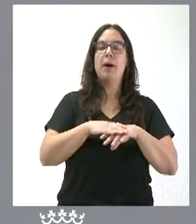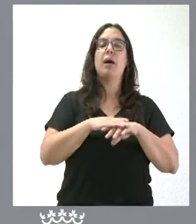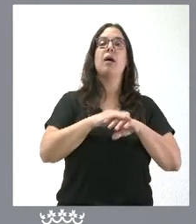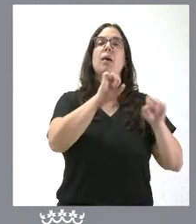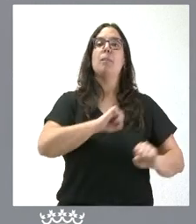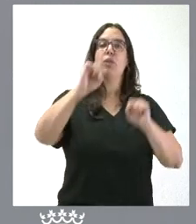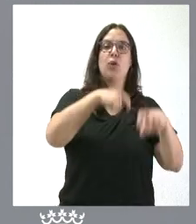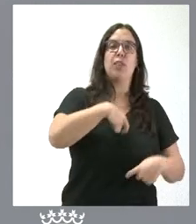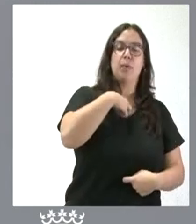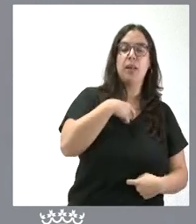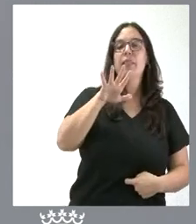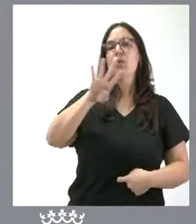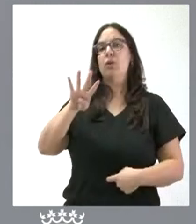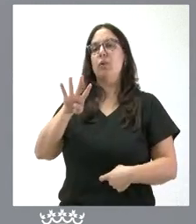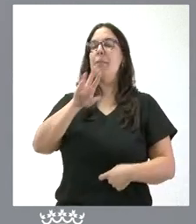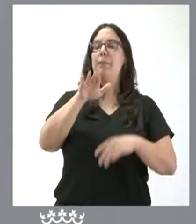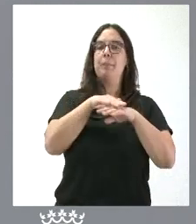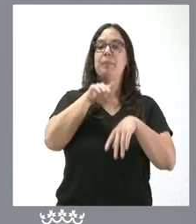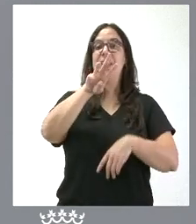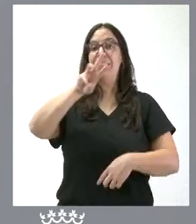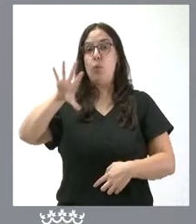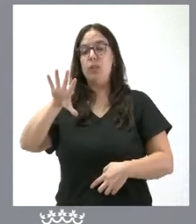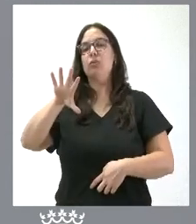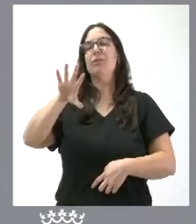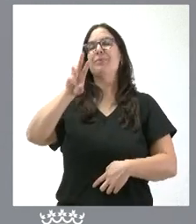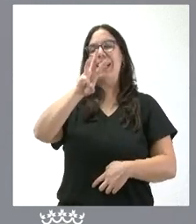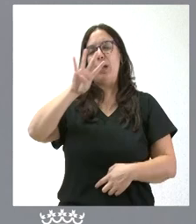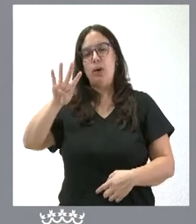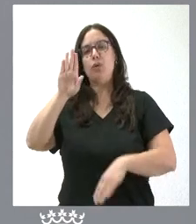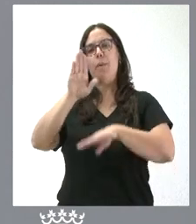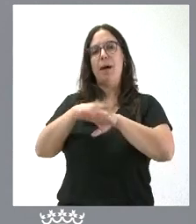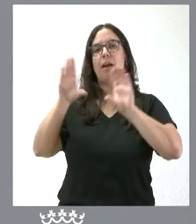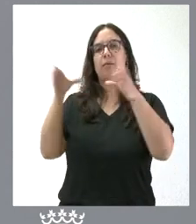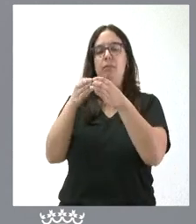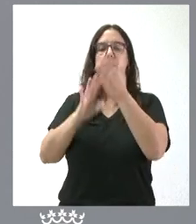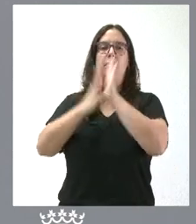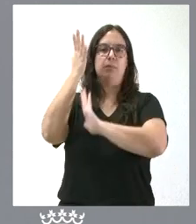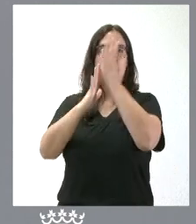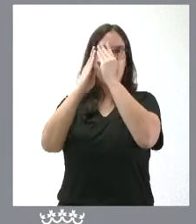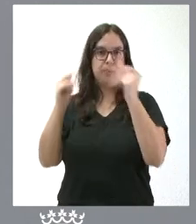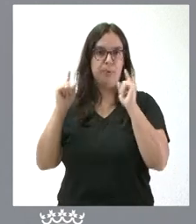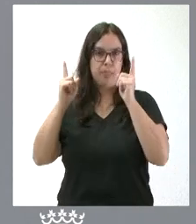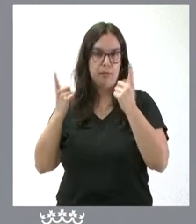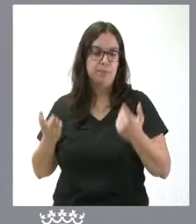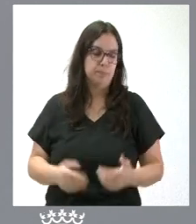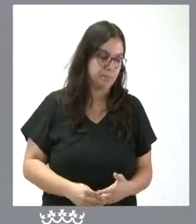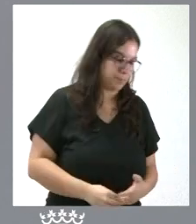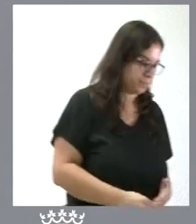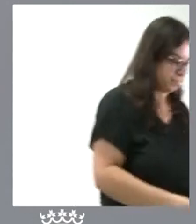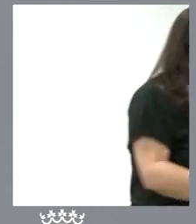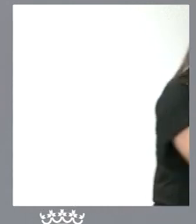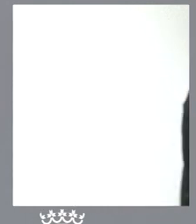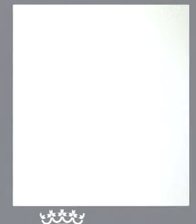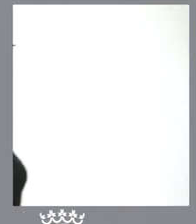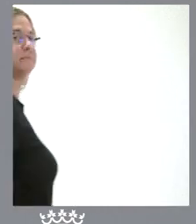y 34 para el operativo de prevención y extinción de incendios. La